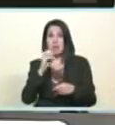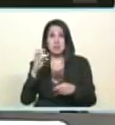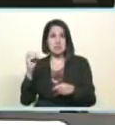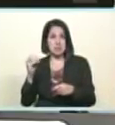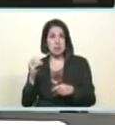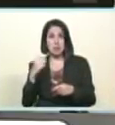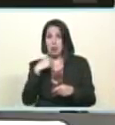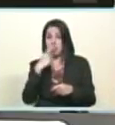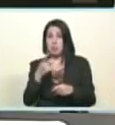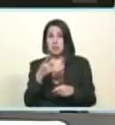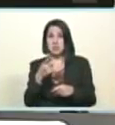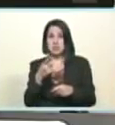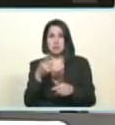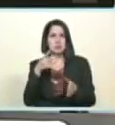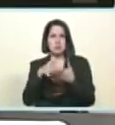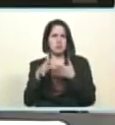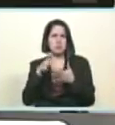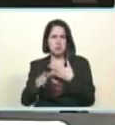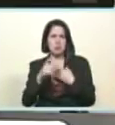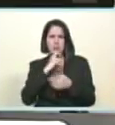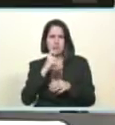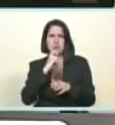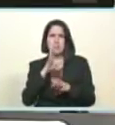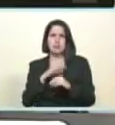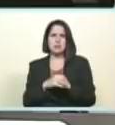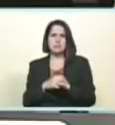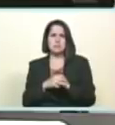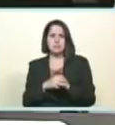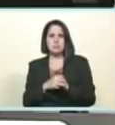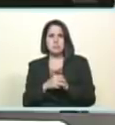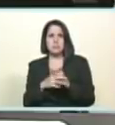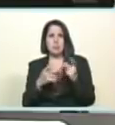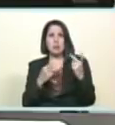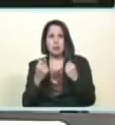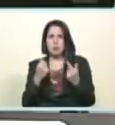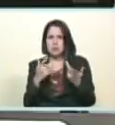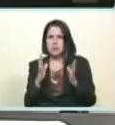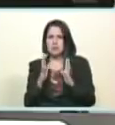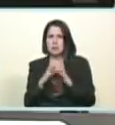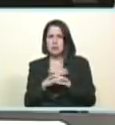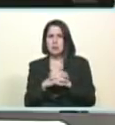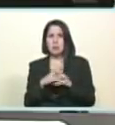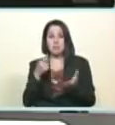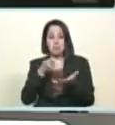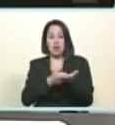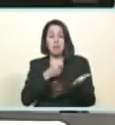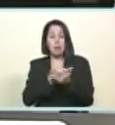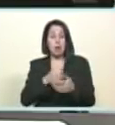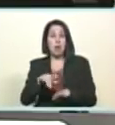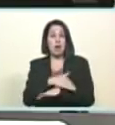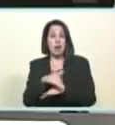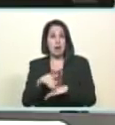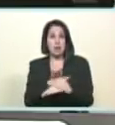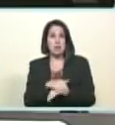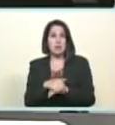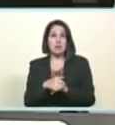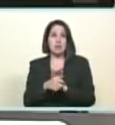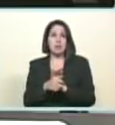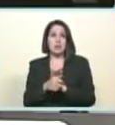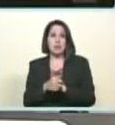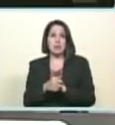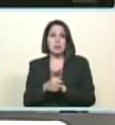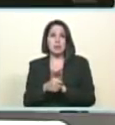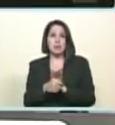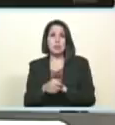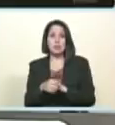sus ojos frente al esfuerzo heroico titánico de Venezuela por crear riqueza y por distribuir